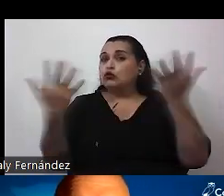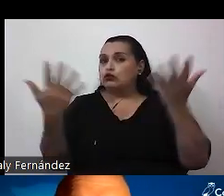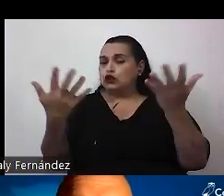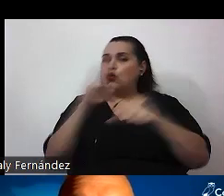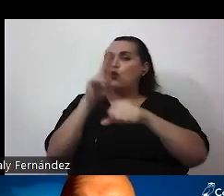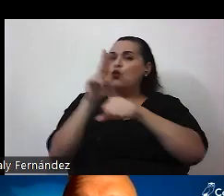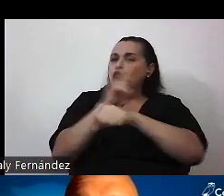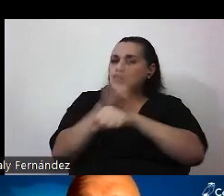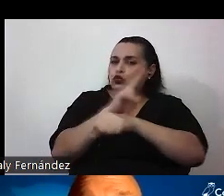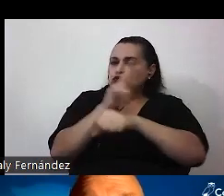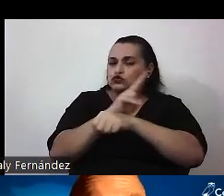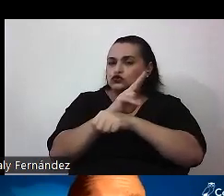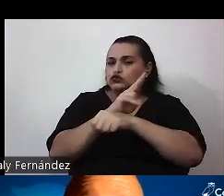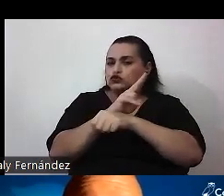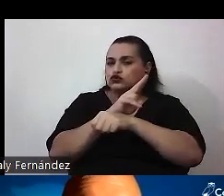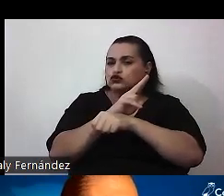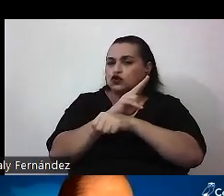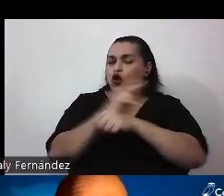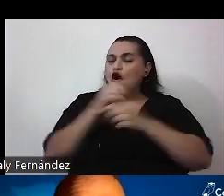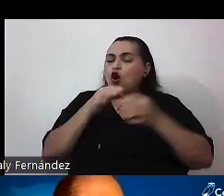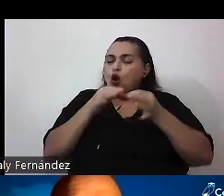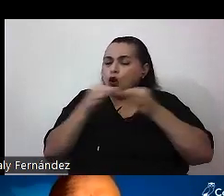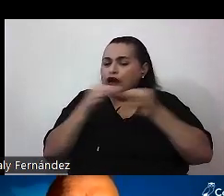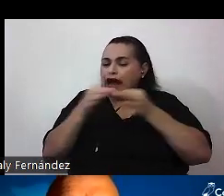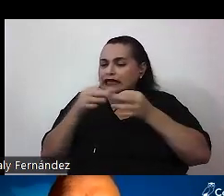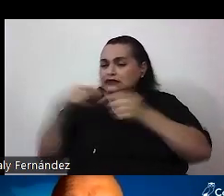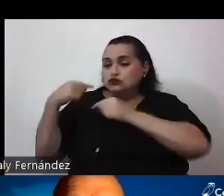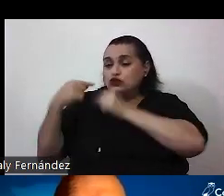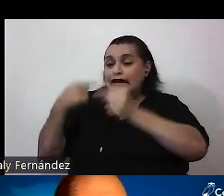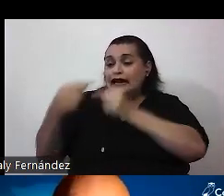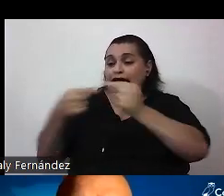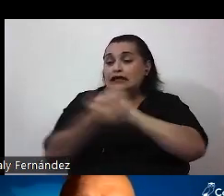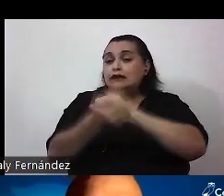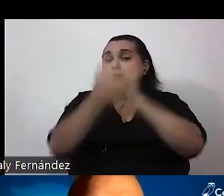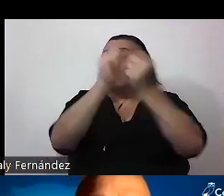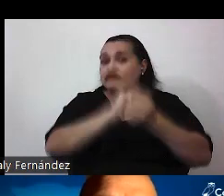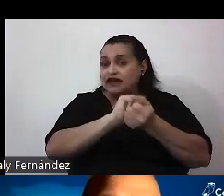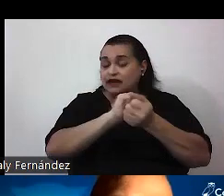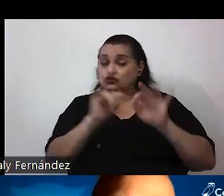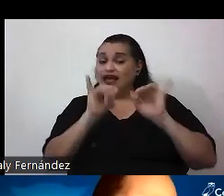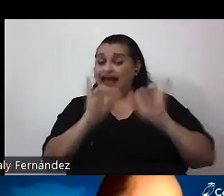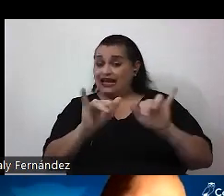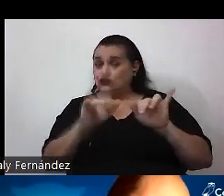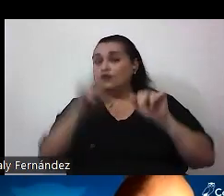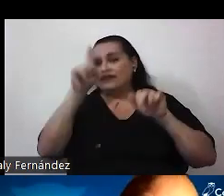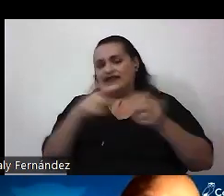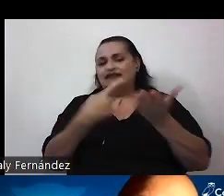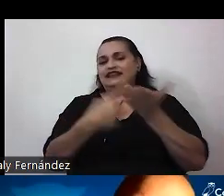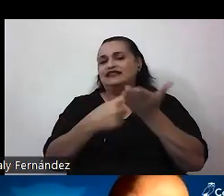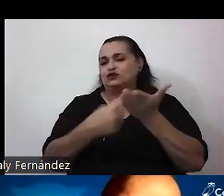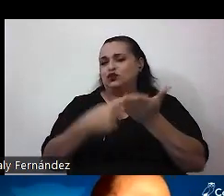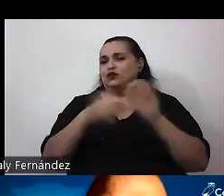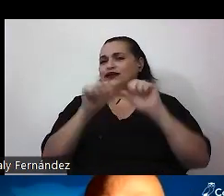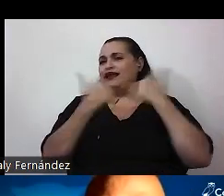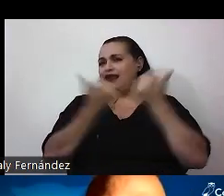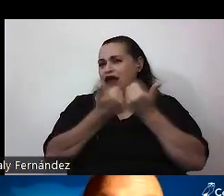de organismos genéticamente modificados, por ejemplo, pues eso tiene que ser discutido en las aulas. Si hay